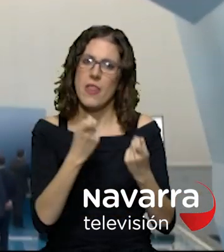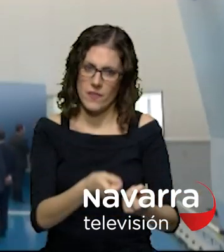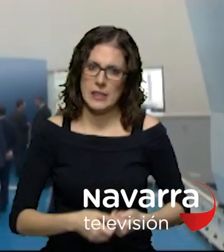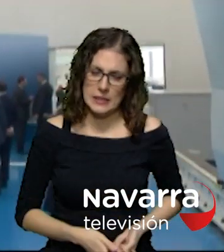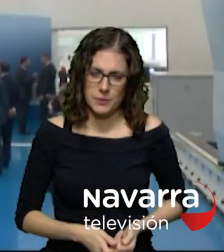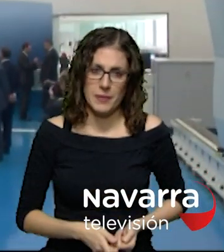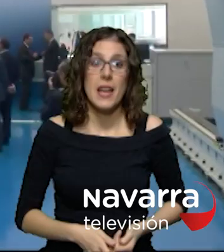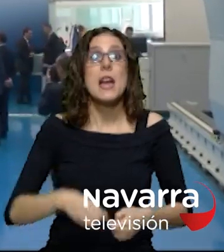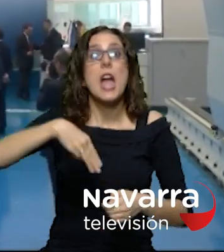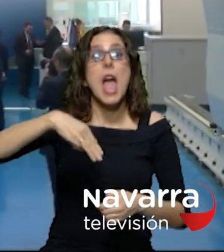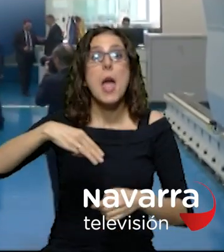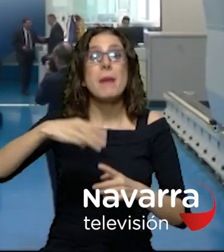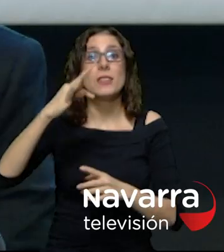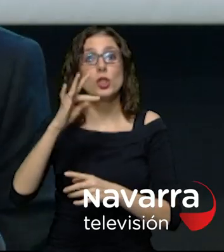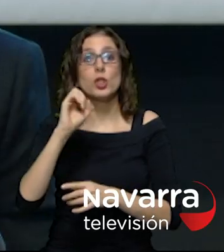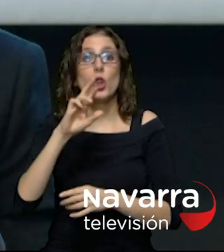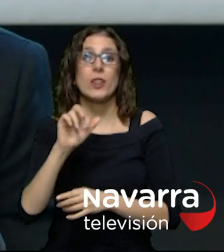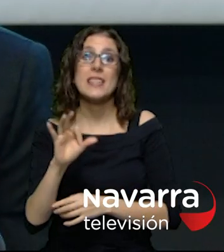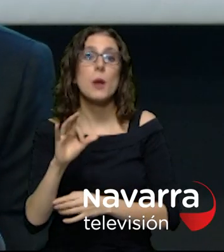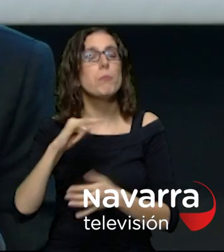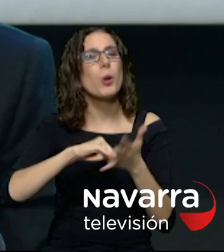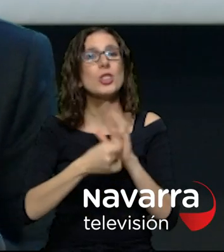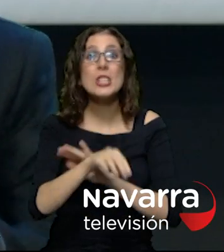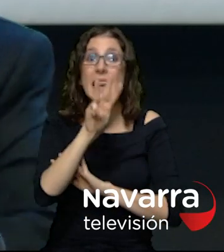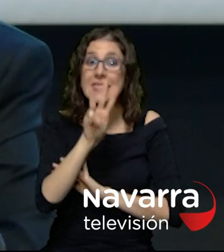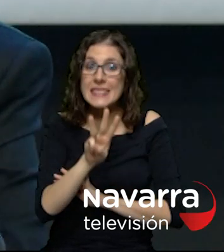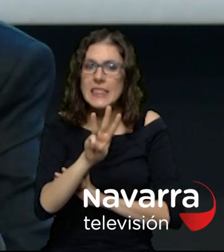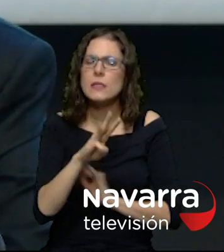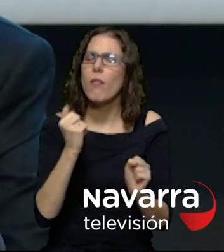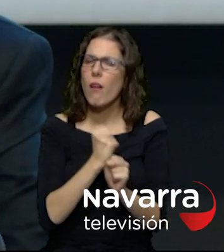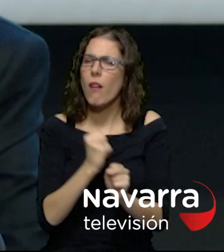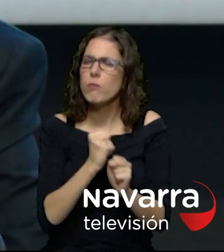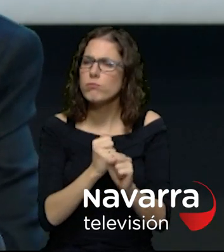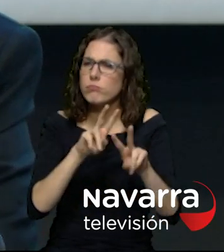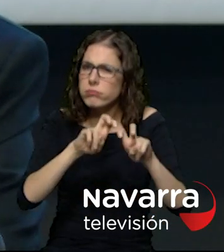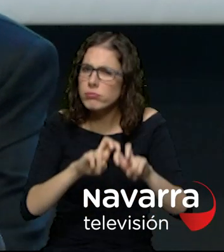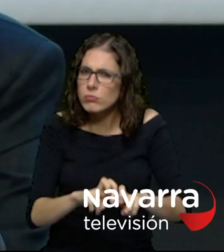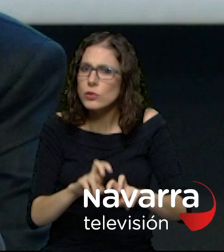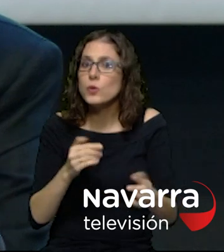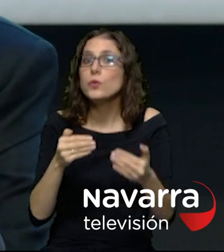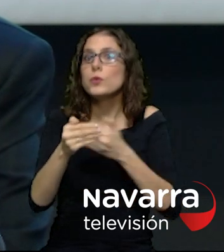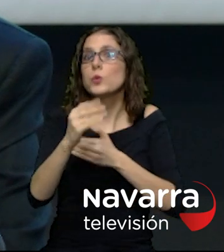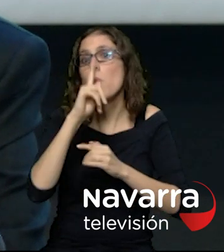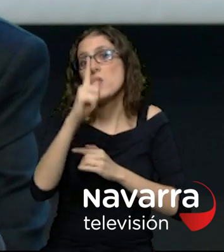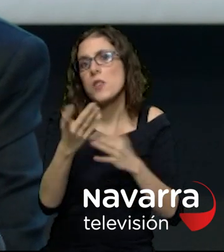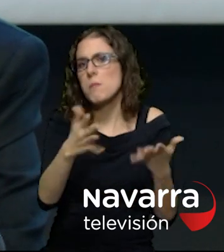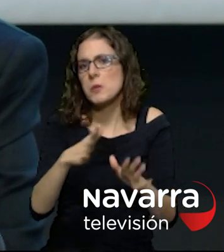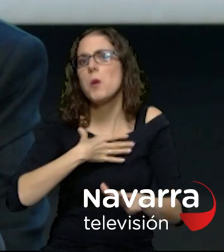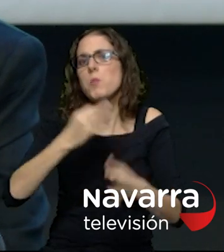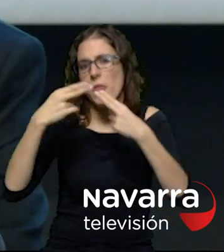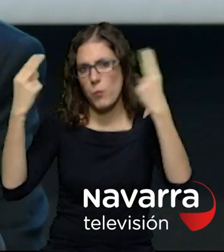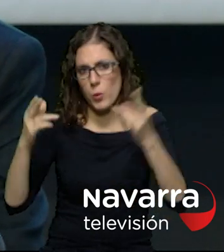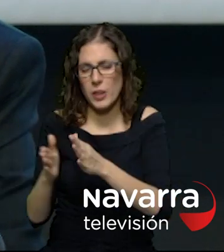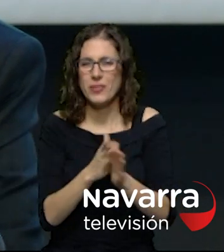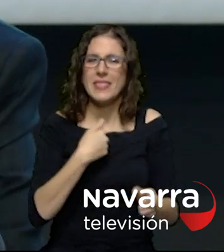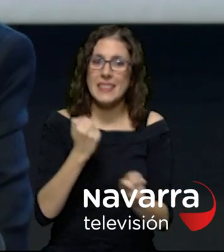proyectos que podrían ver la luz en un año estamos desarrollando un sistema de desalación de agua en